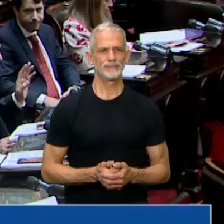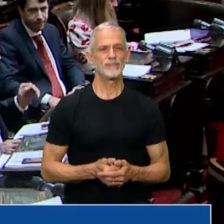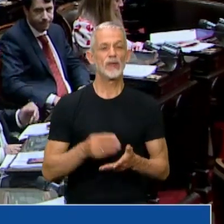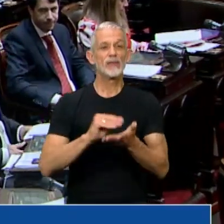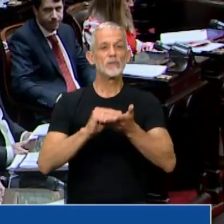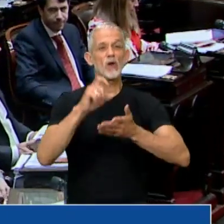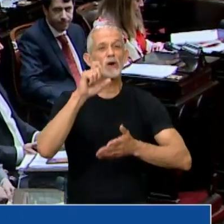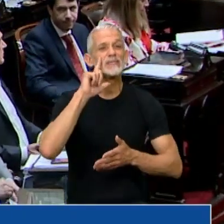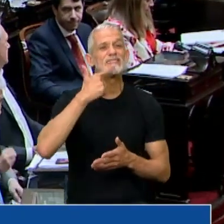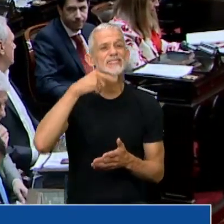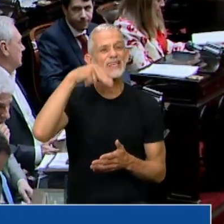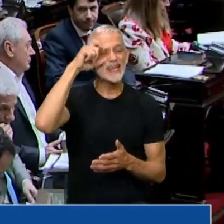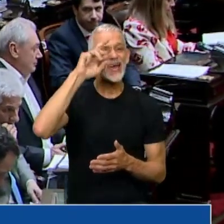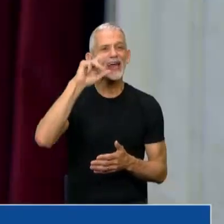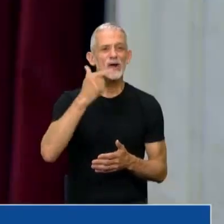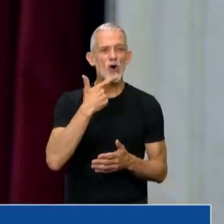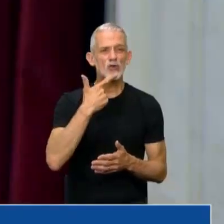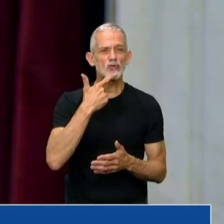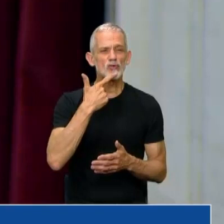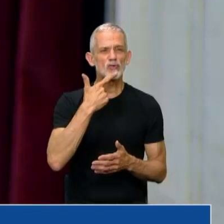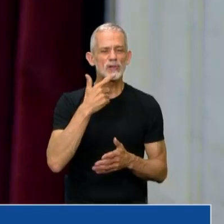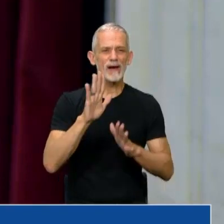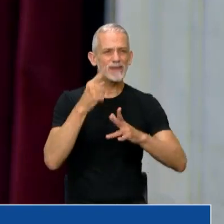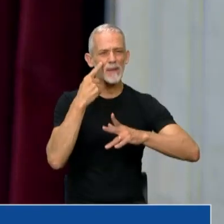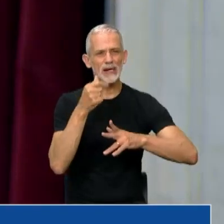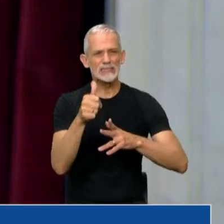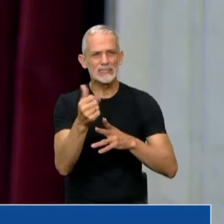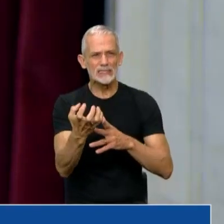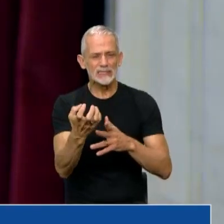Diputado Cisneros, le voy a tomar, no, a ver.